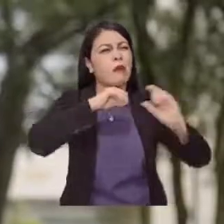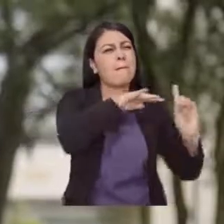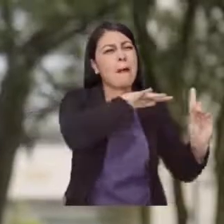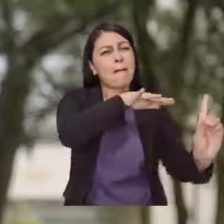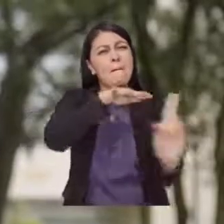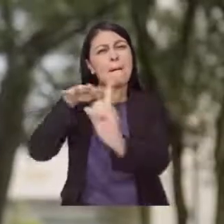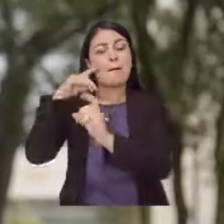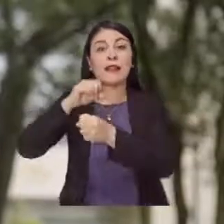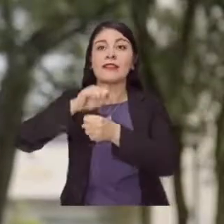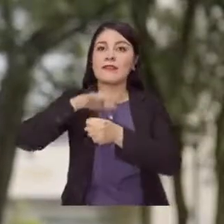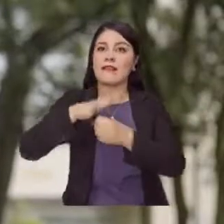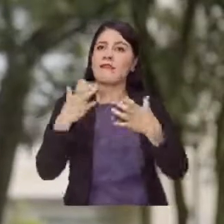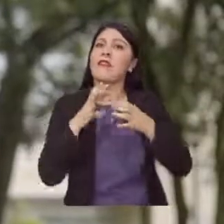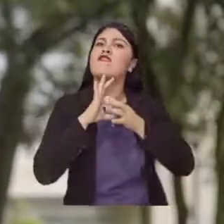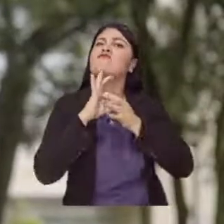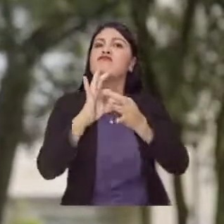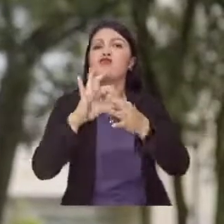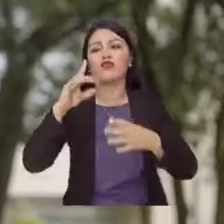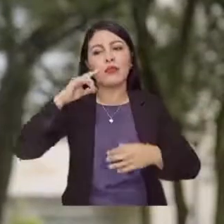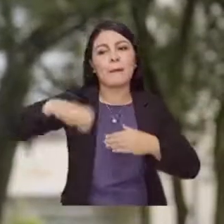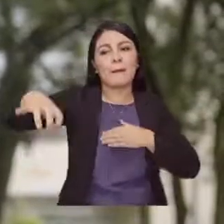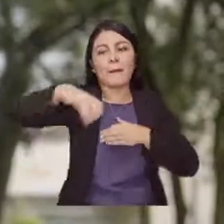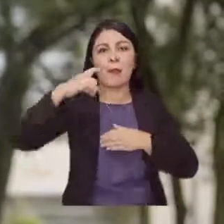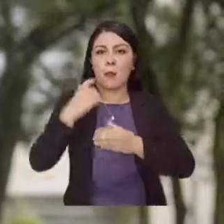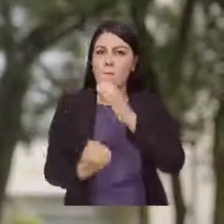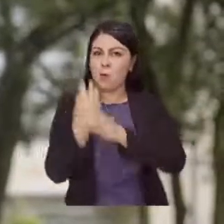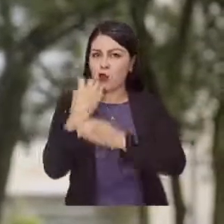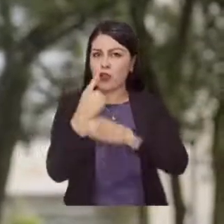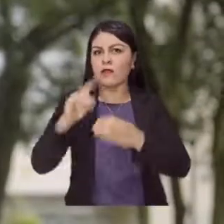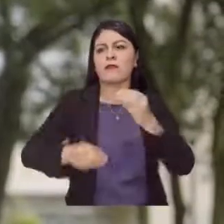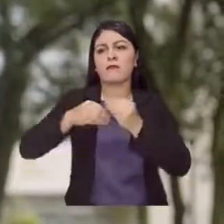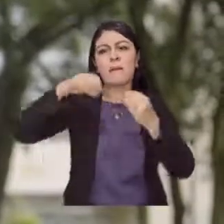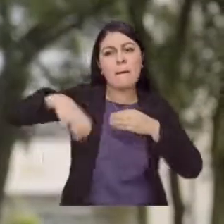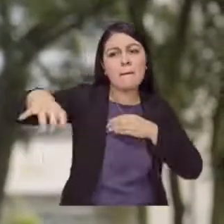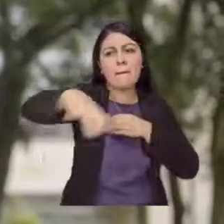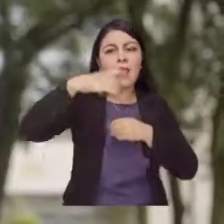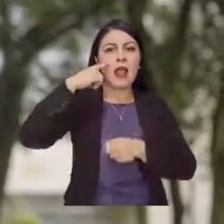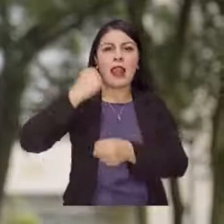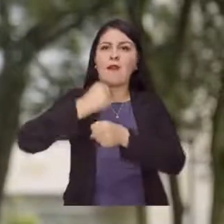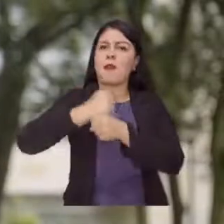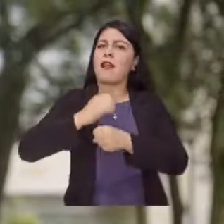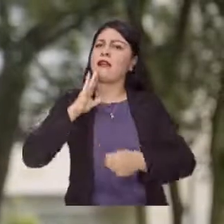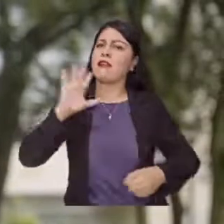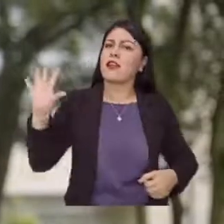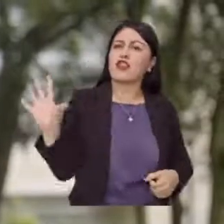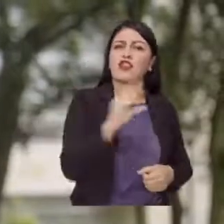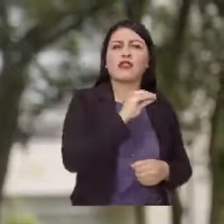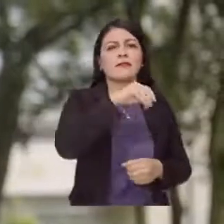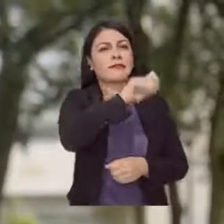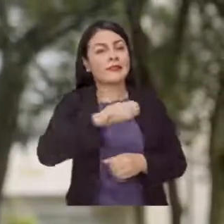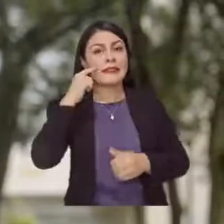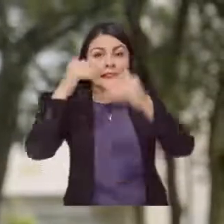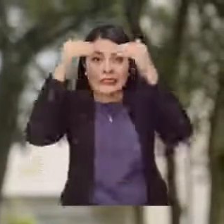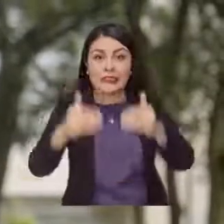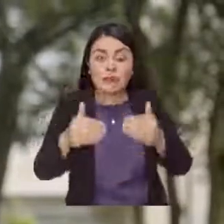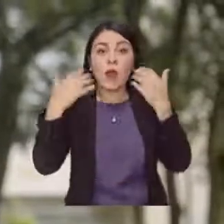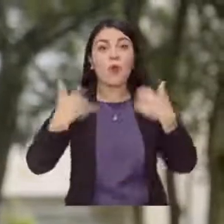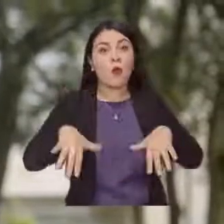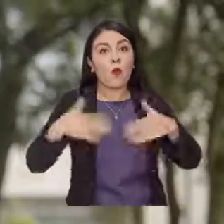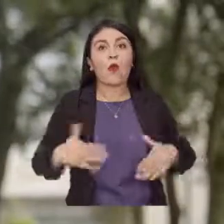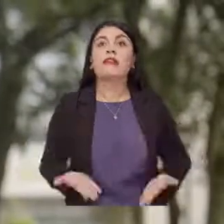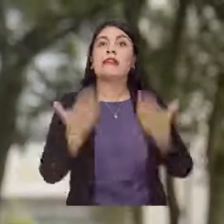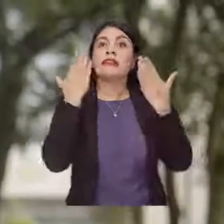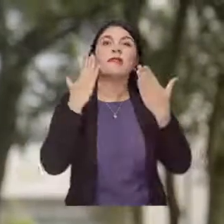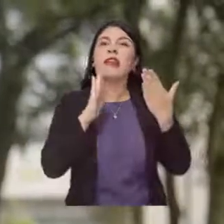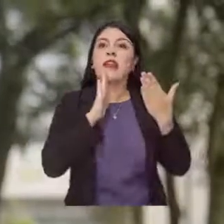nivel distrital para vincular al sector productivo, al sector laboral, a todas las personas con discapacidad, así